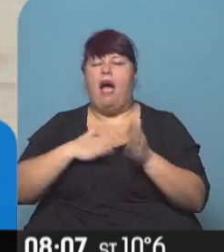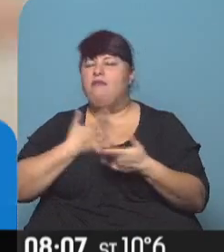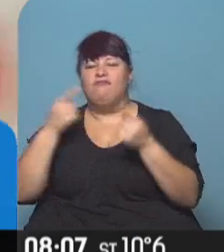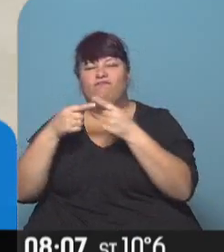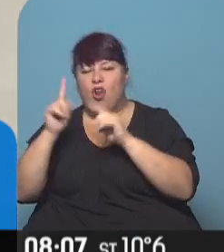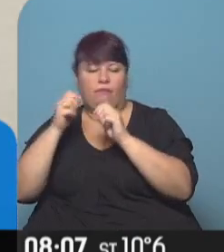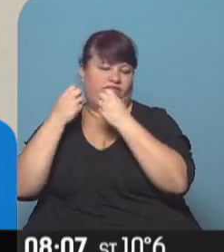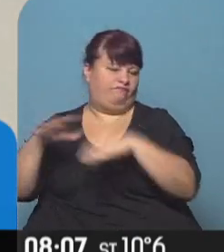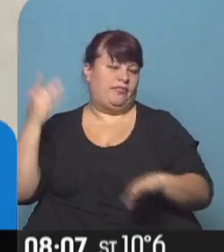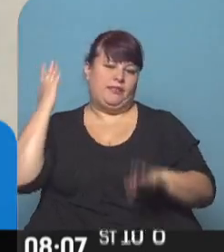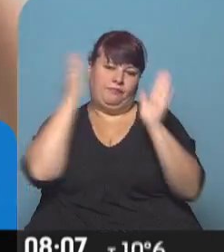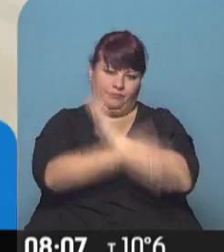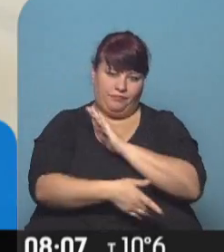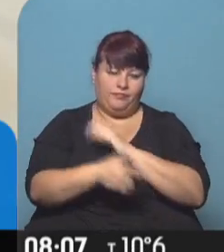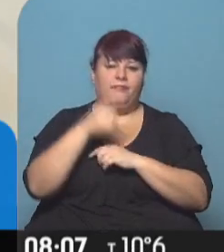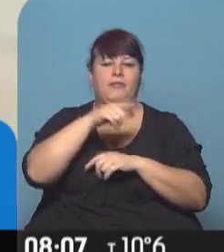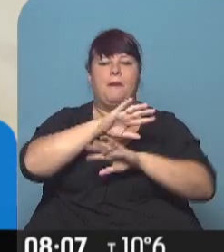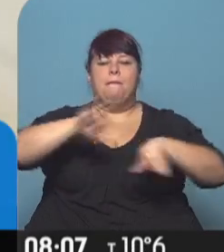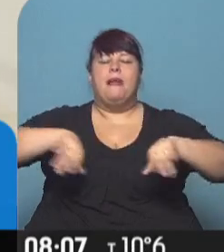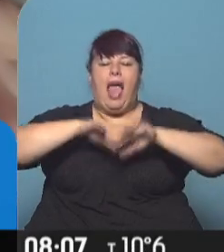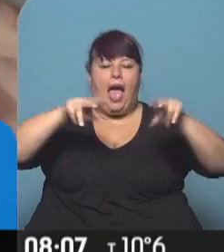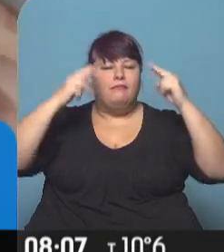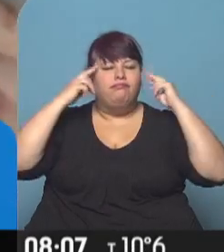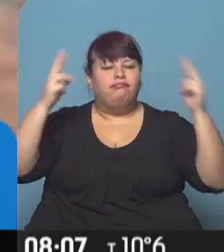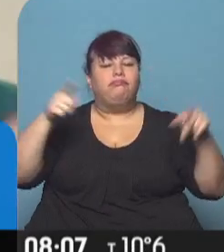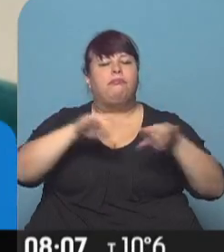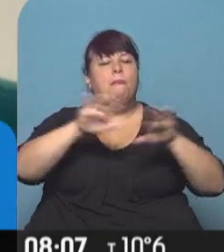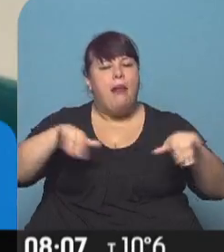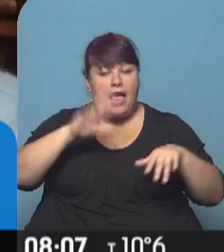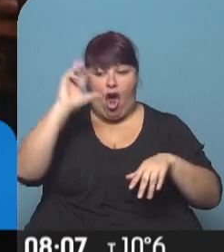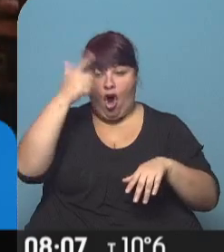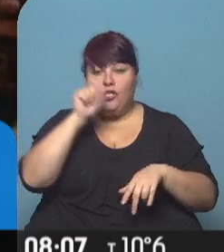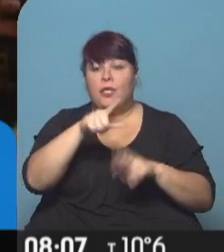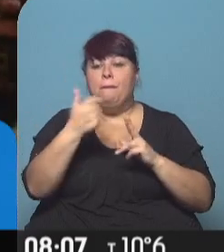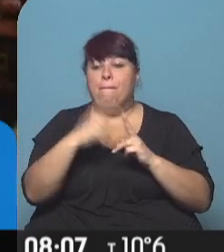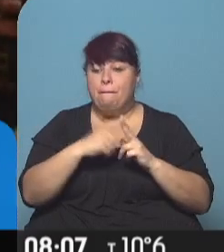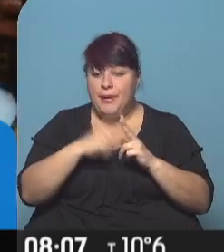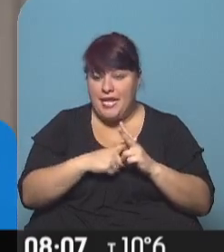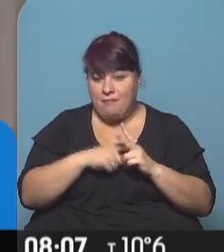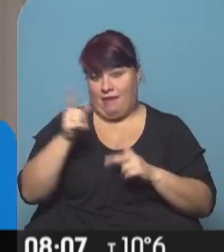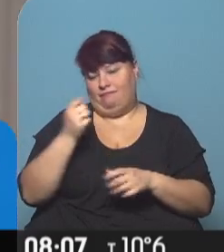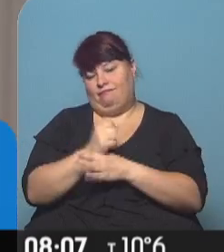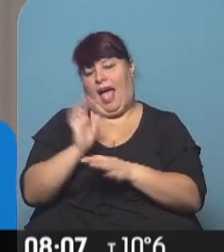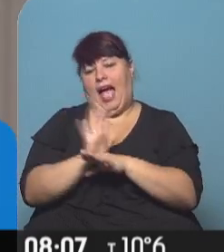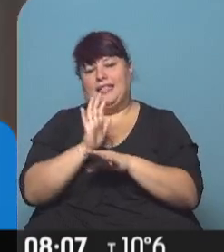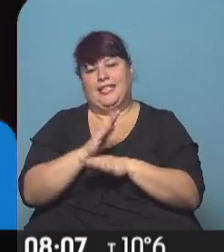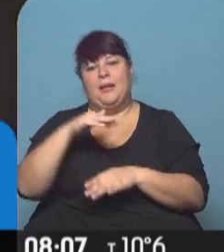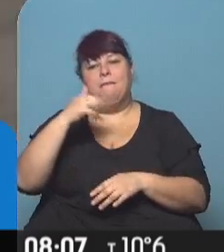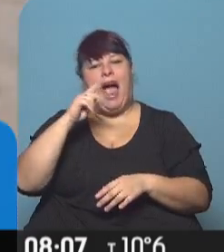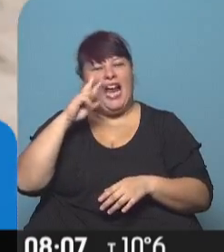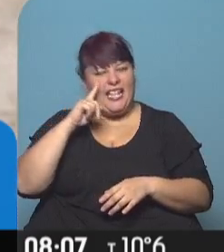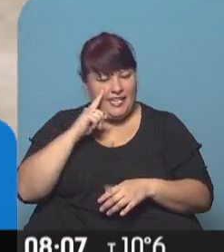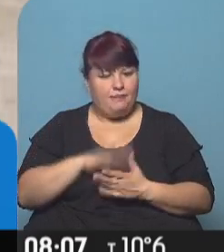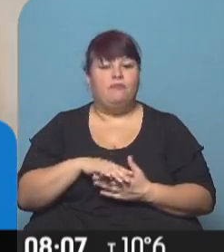correspondido se va a una playa, a una playa donde está el hotel de su prima, interpretada por esa genial actriz que es Marilu Marini.